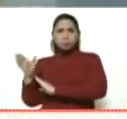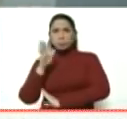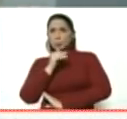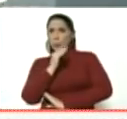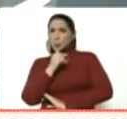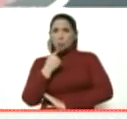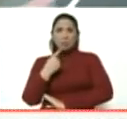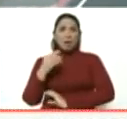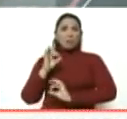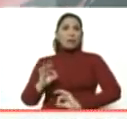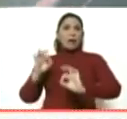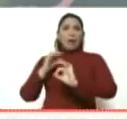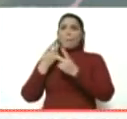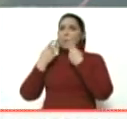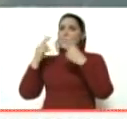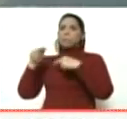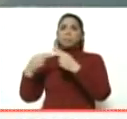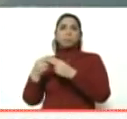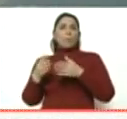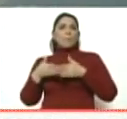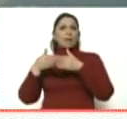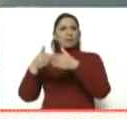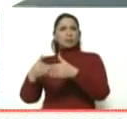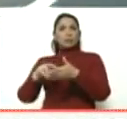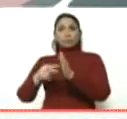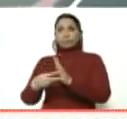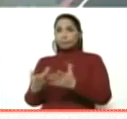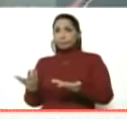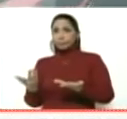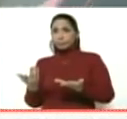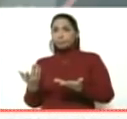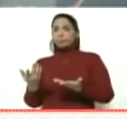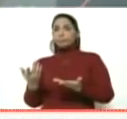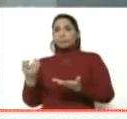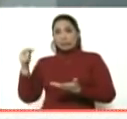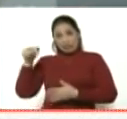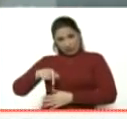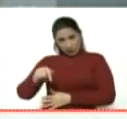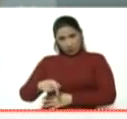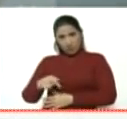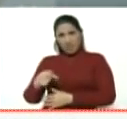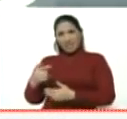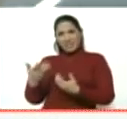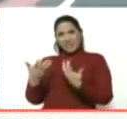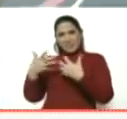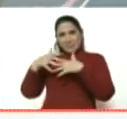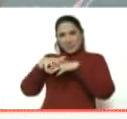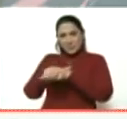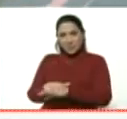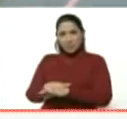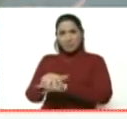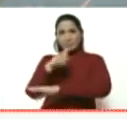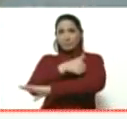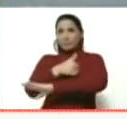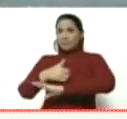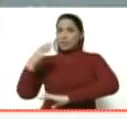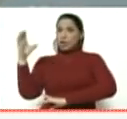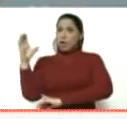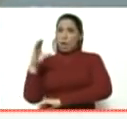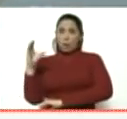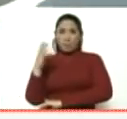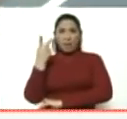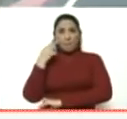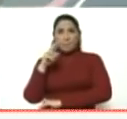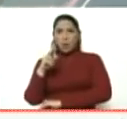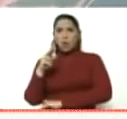costas para que no saliera ninguna embarcación. Es decir, aquí el involucramiento de las autoridades colombianas por